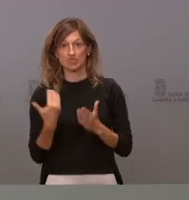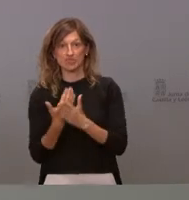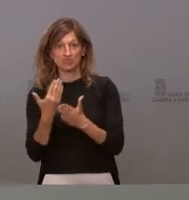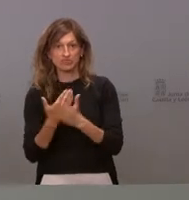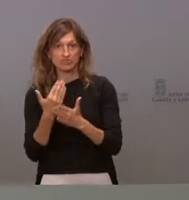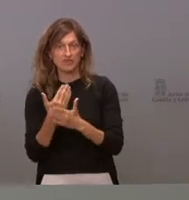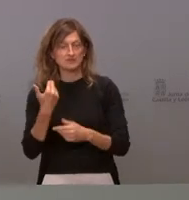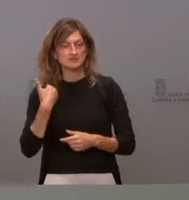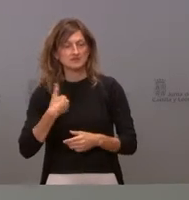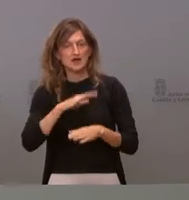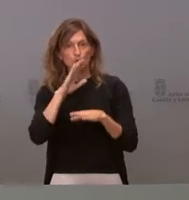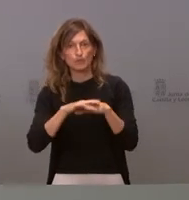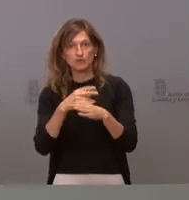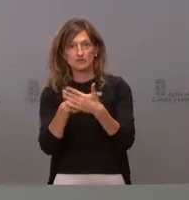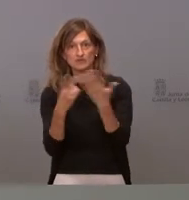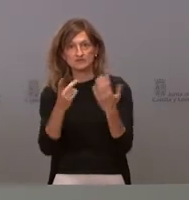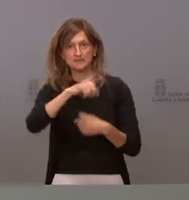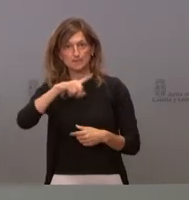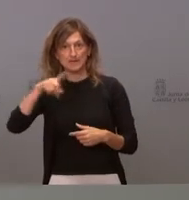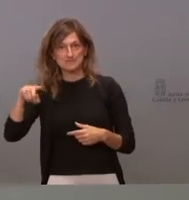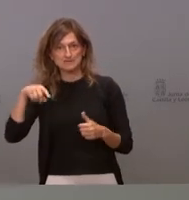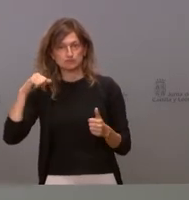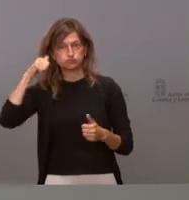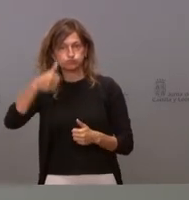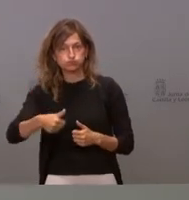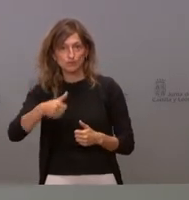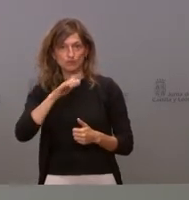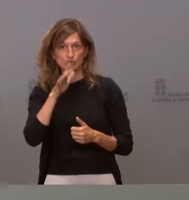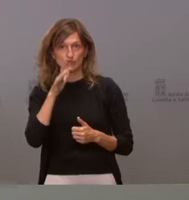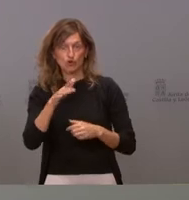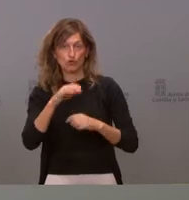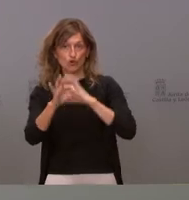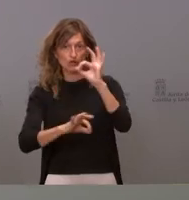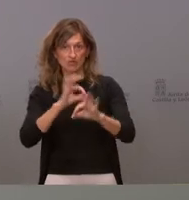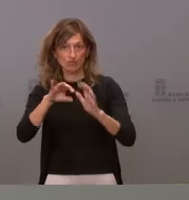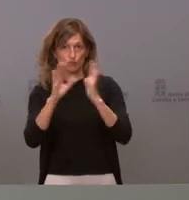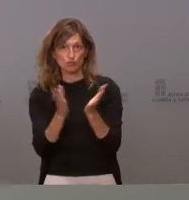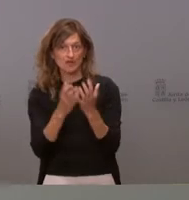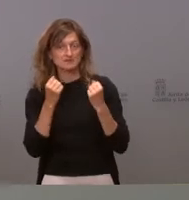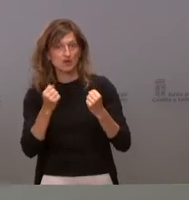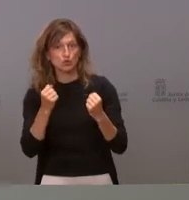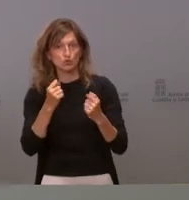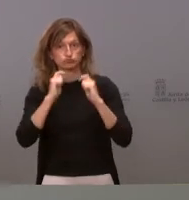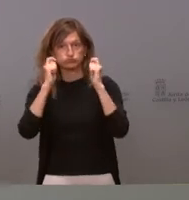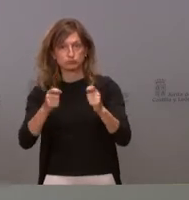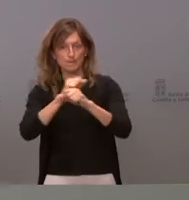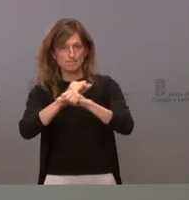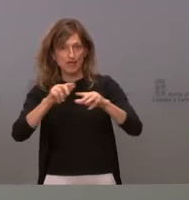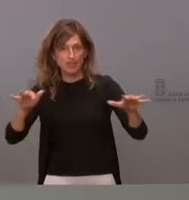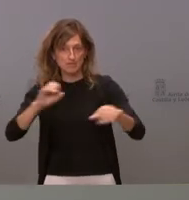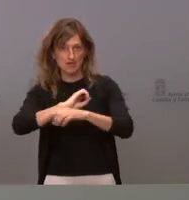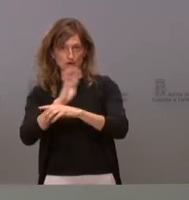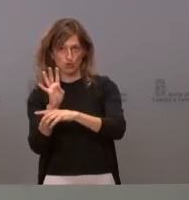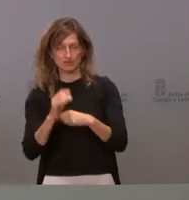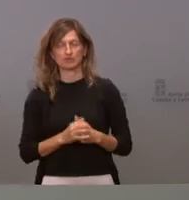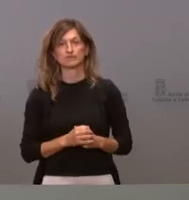ya se han cumplido 17 meses desde que se declaró por parte de la Organización Mundial de la Salud la pandemia por coronavirus.